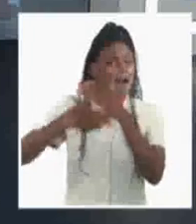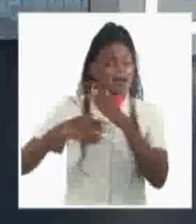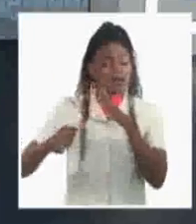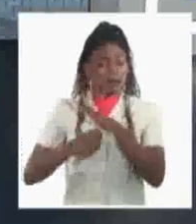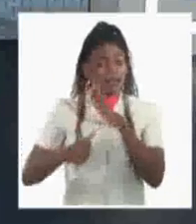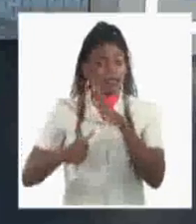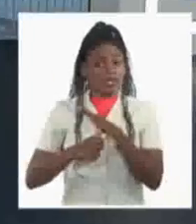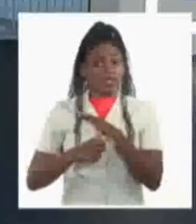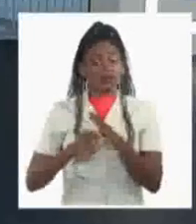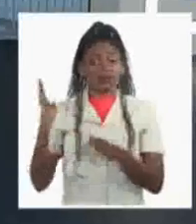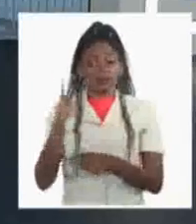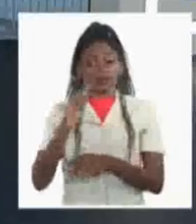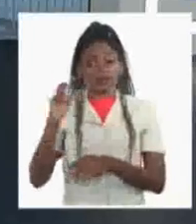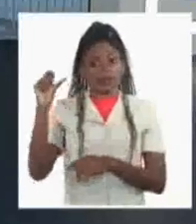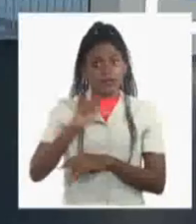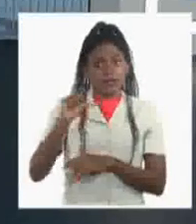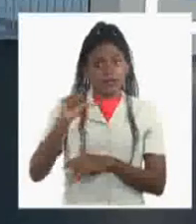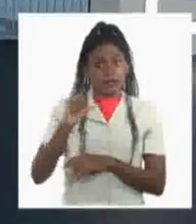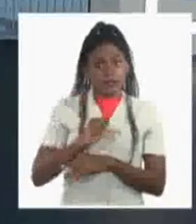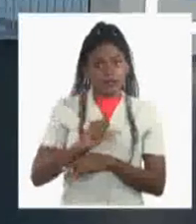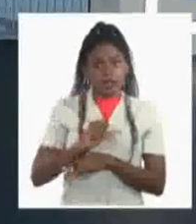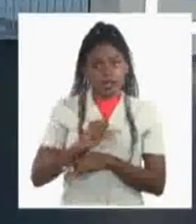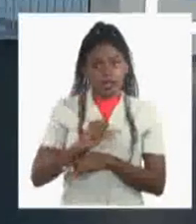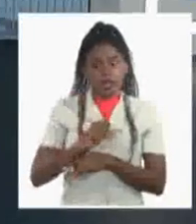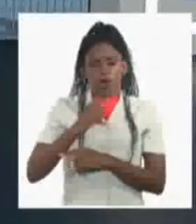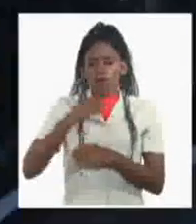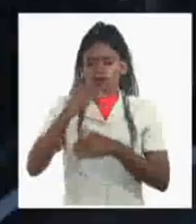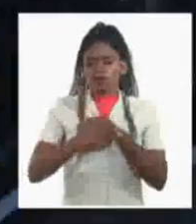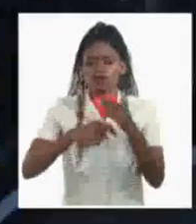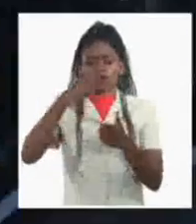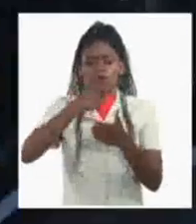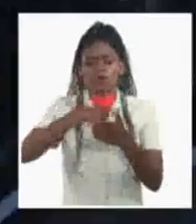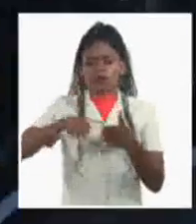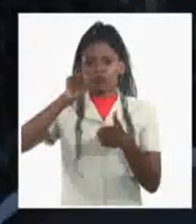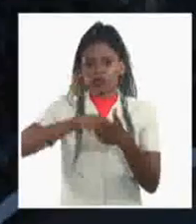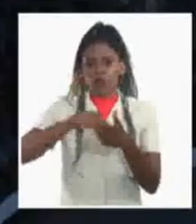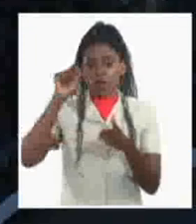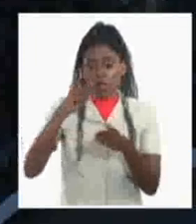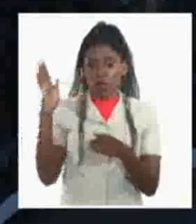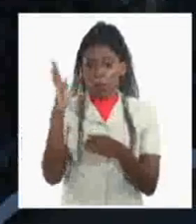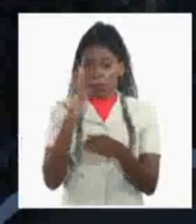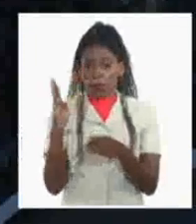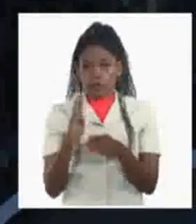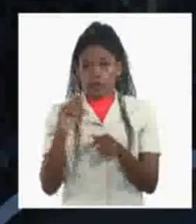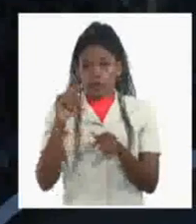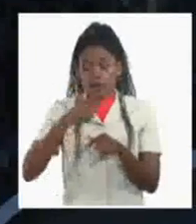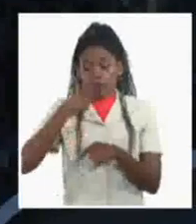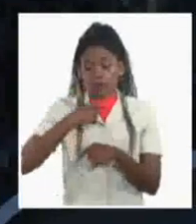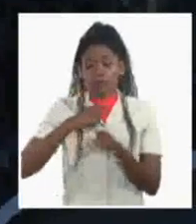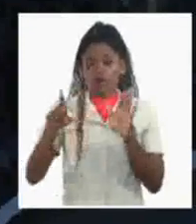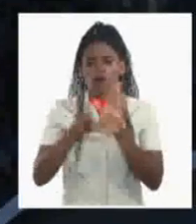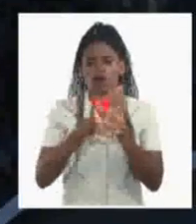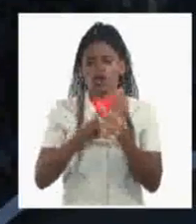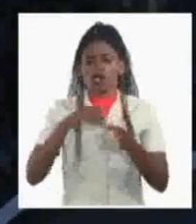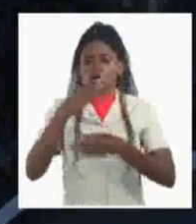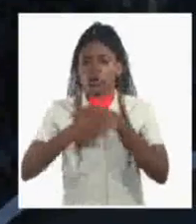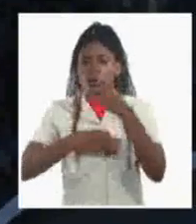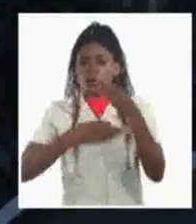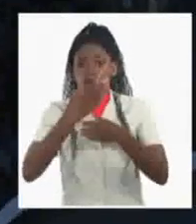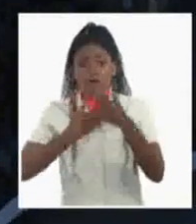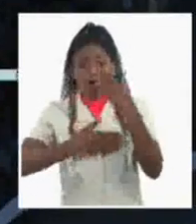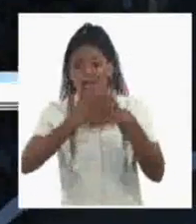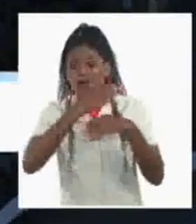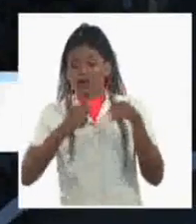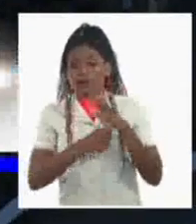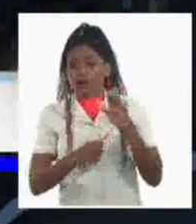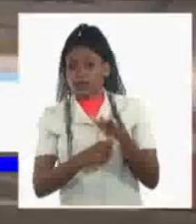por sus ataques verbales contra el proceso de votación en su país. La Corte delibera las consecuencias legales de unas declaraciones hechas por el exmandatario